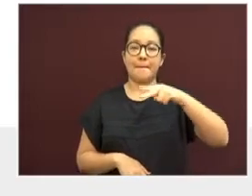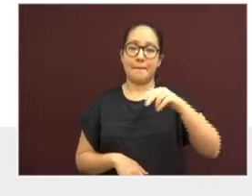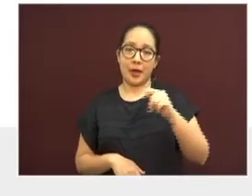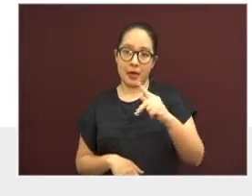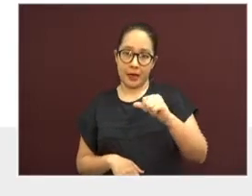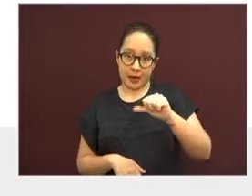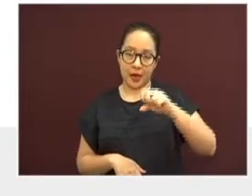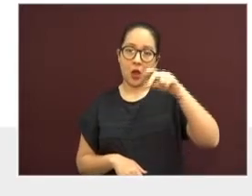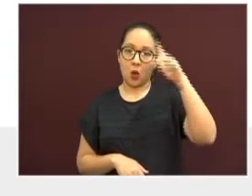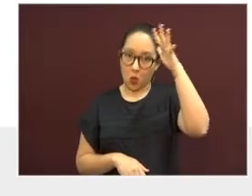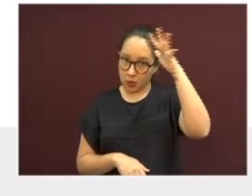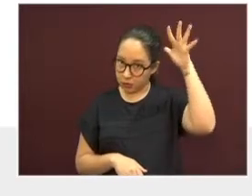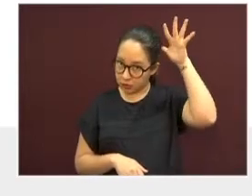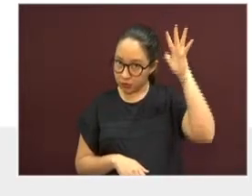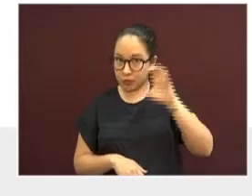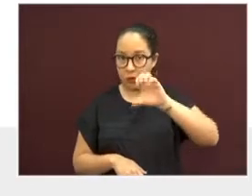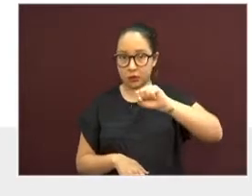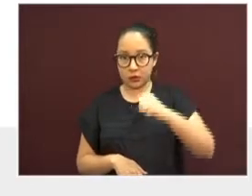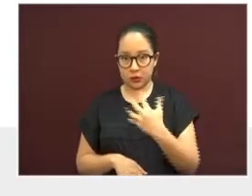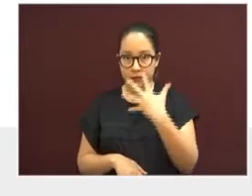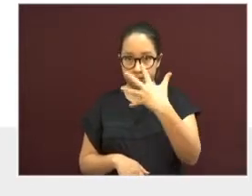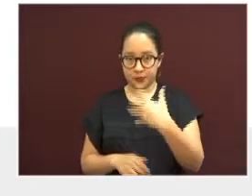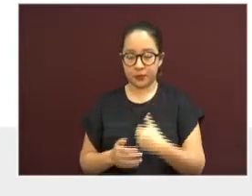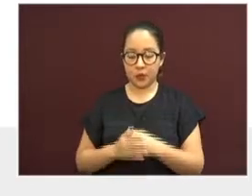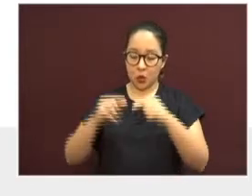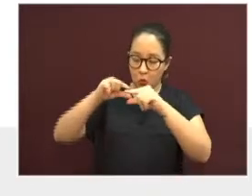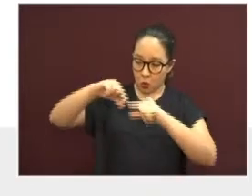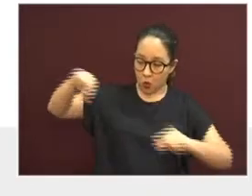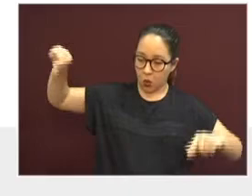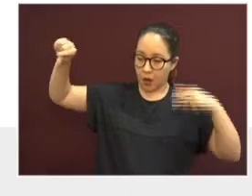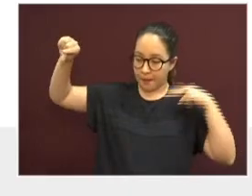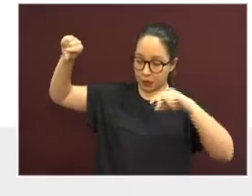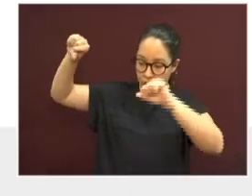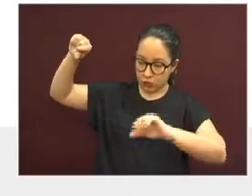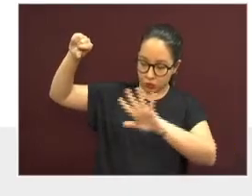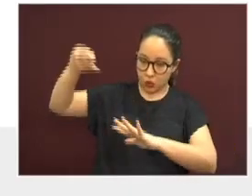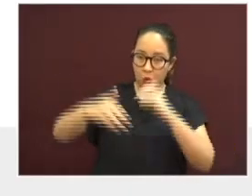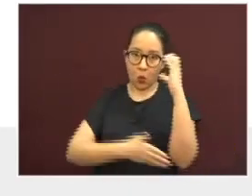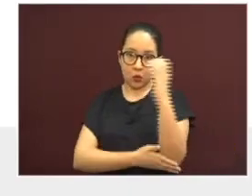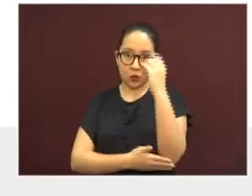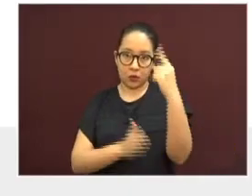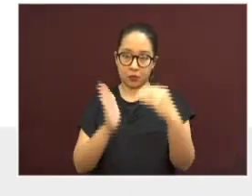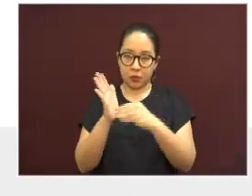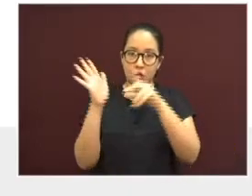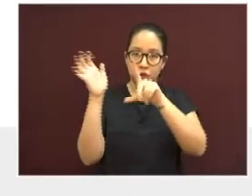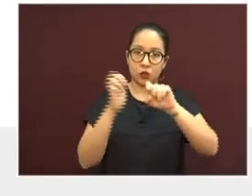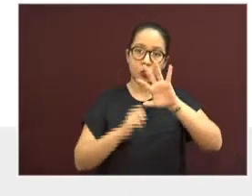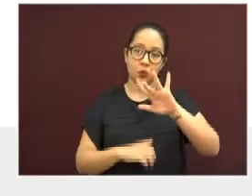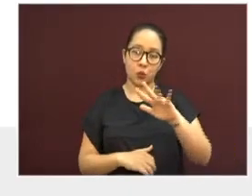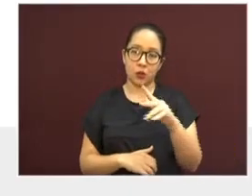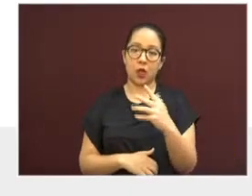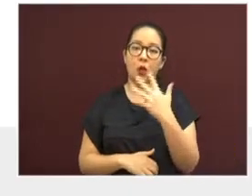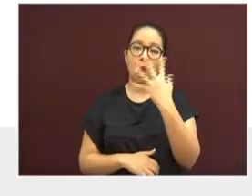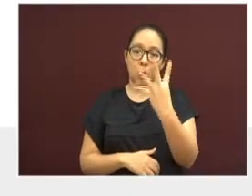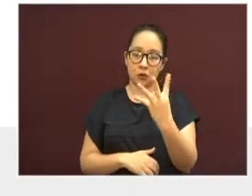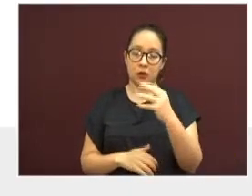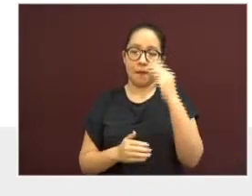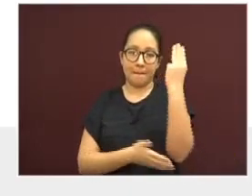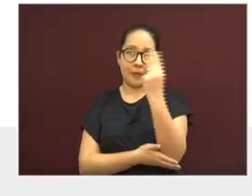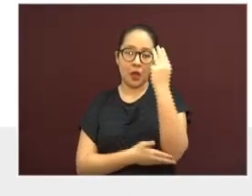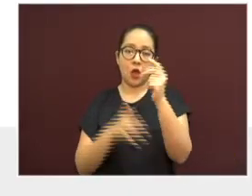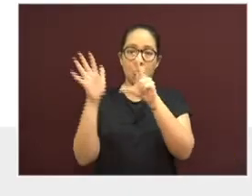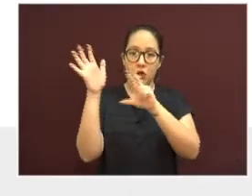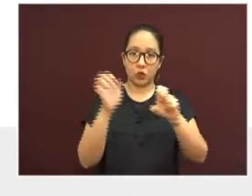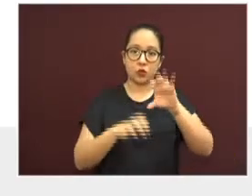En el sur, Coatzacoalcos, 1,854 casos. Minatitlán, con 840.